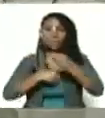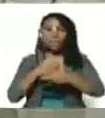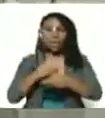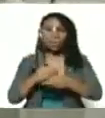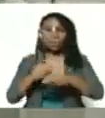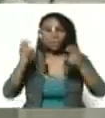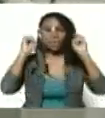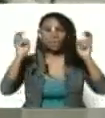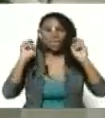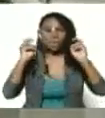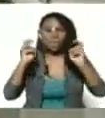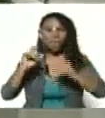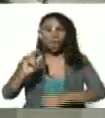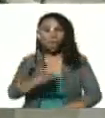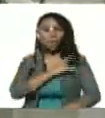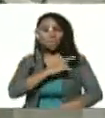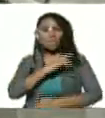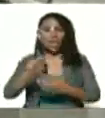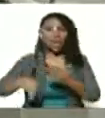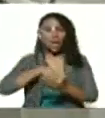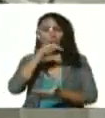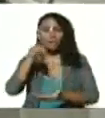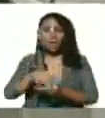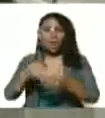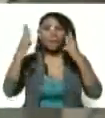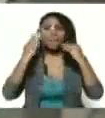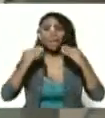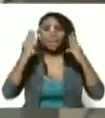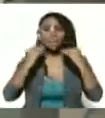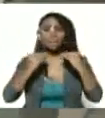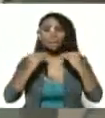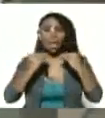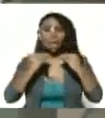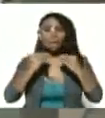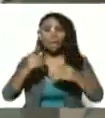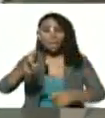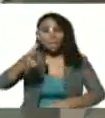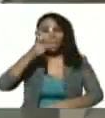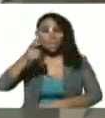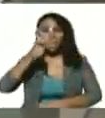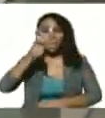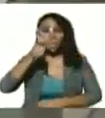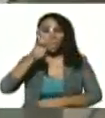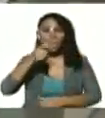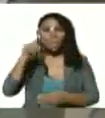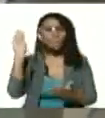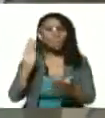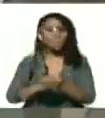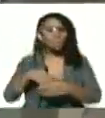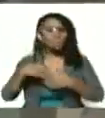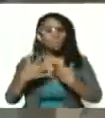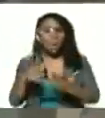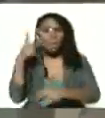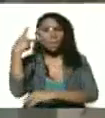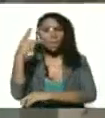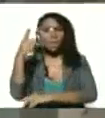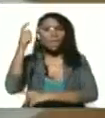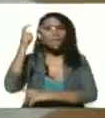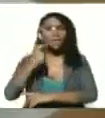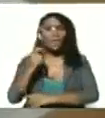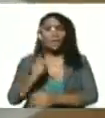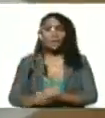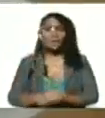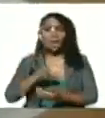instalaciones de la universidad nacional experimental de la seguridad ubicado en la parroquia Sucre